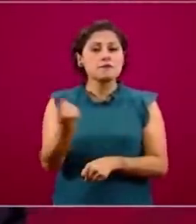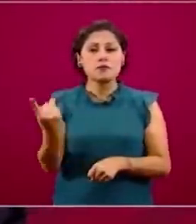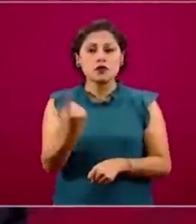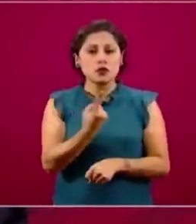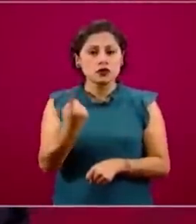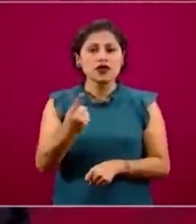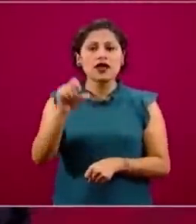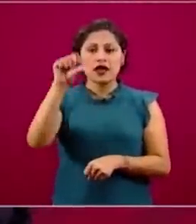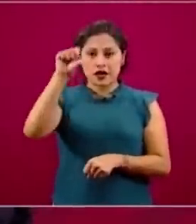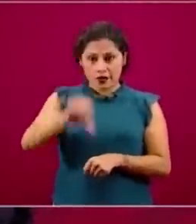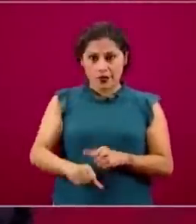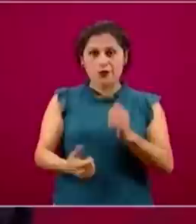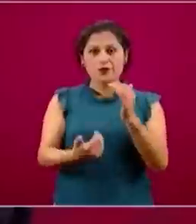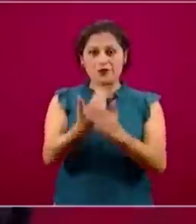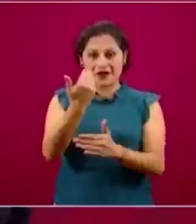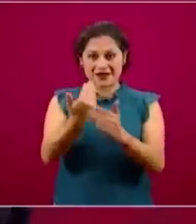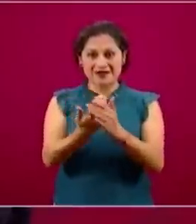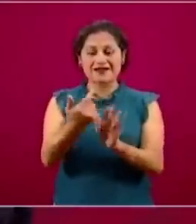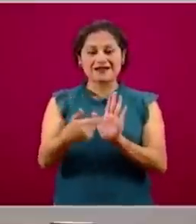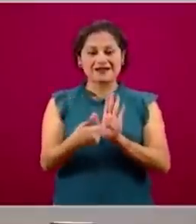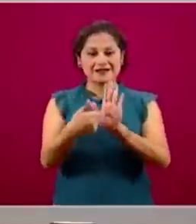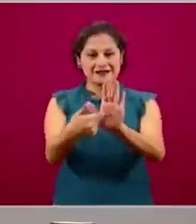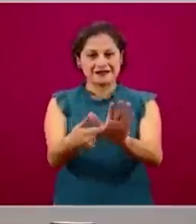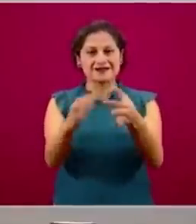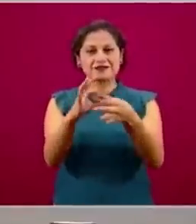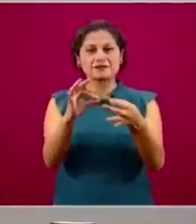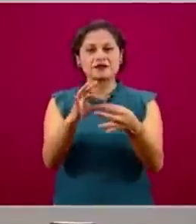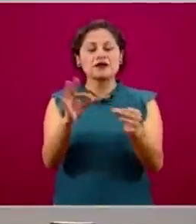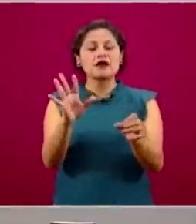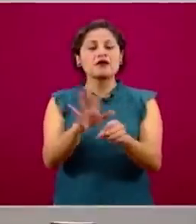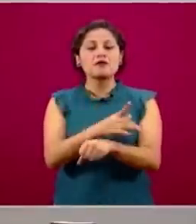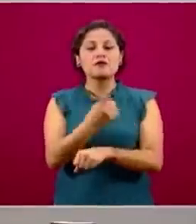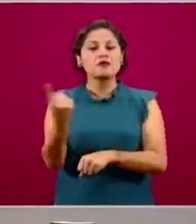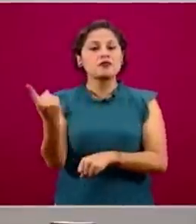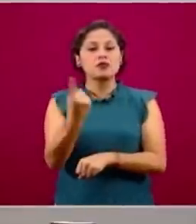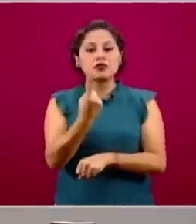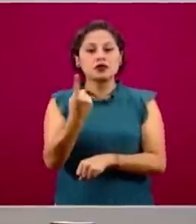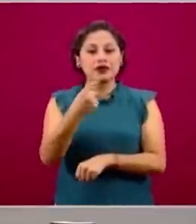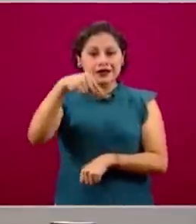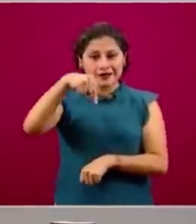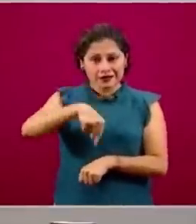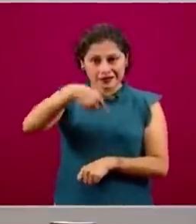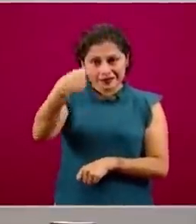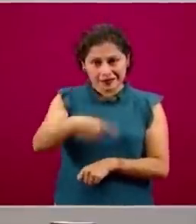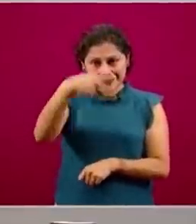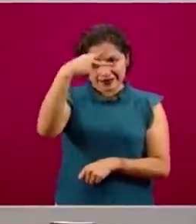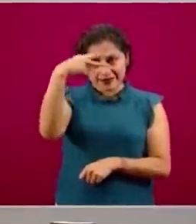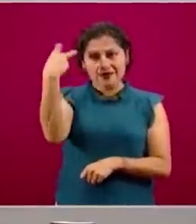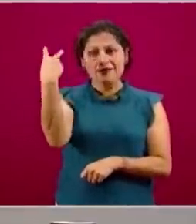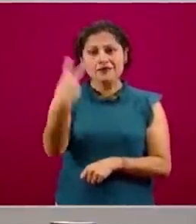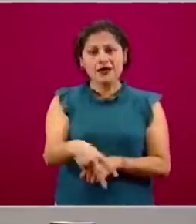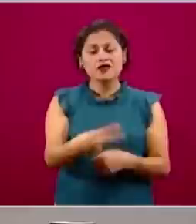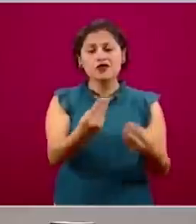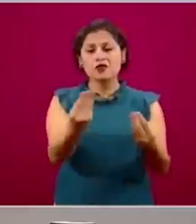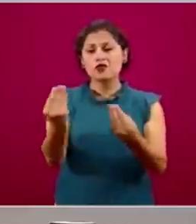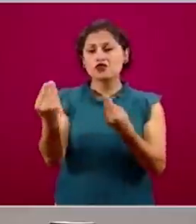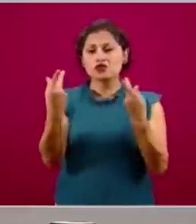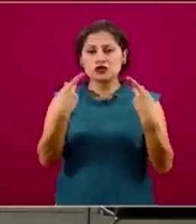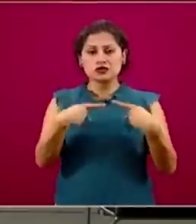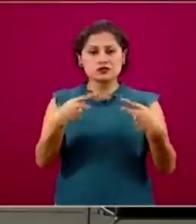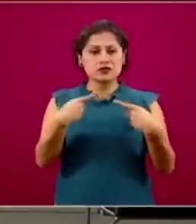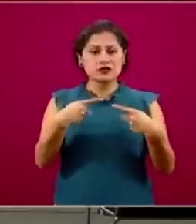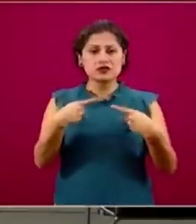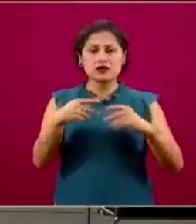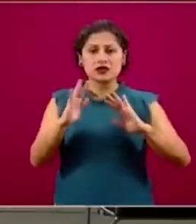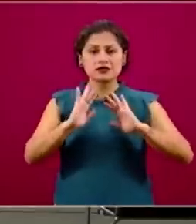misma mañana lo decíamos, está en la gran cantidad de personas que viven en México, que tienen